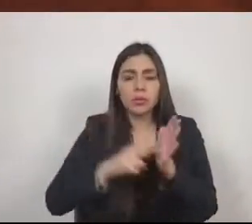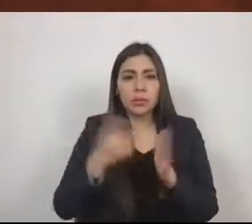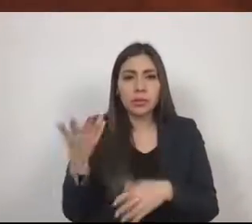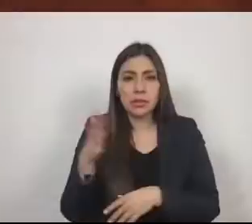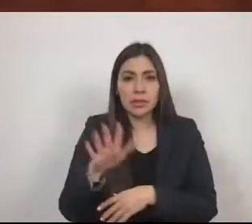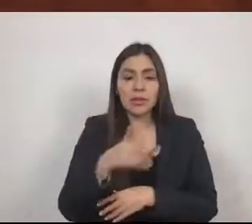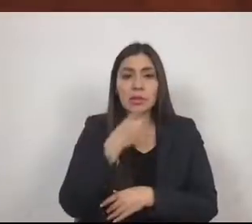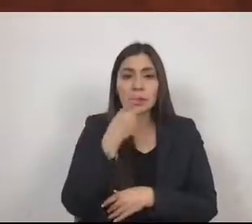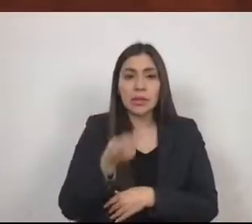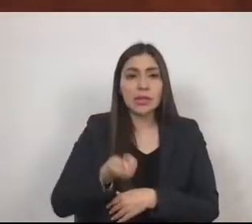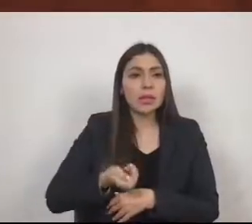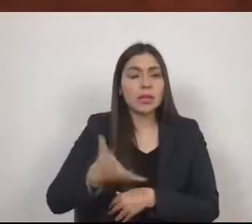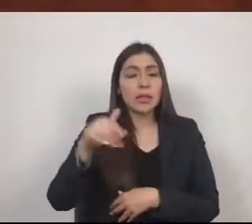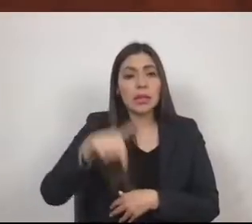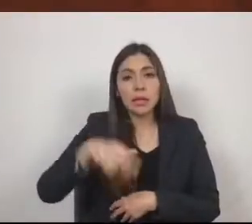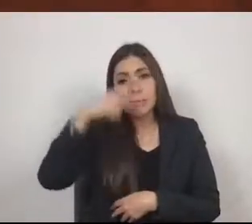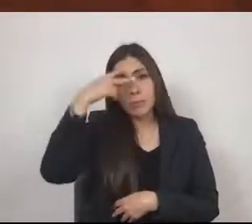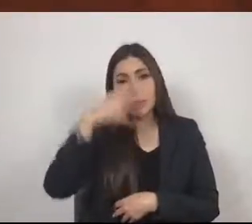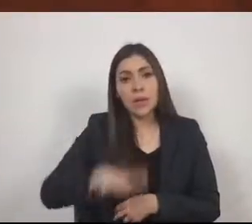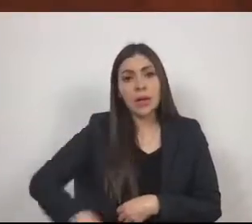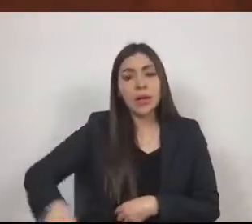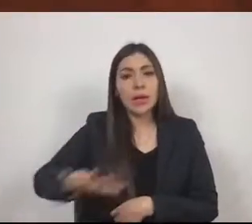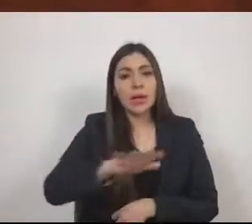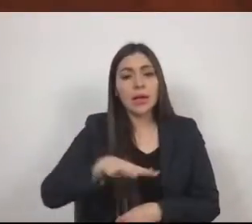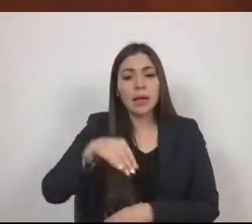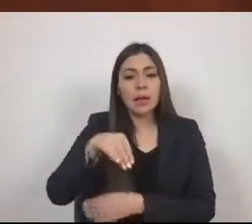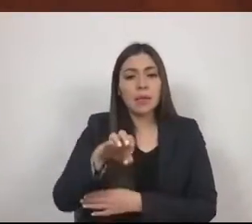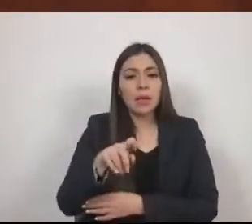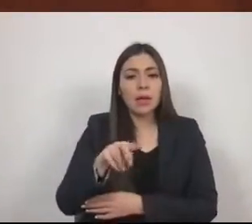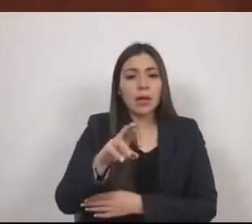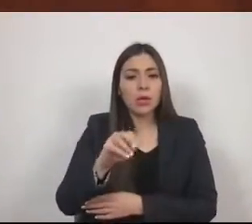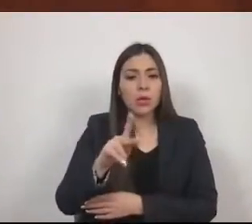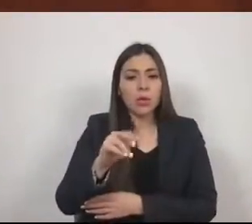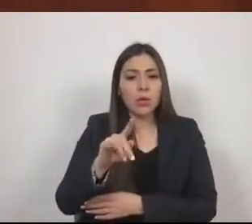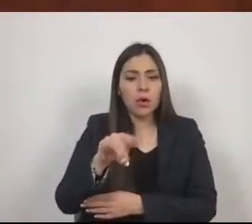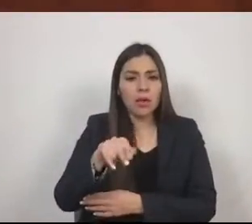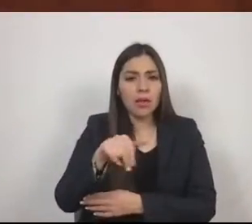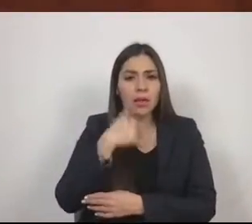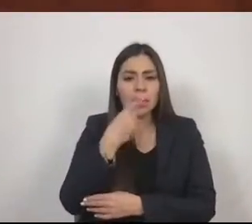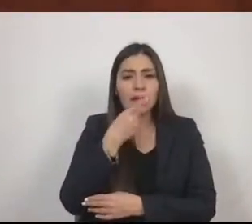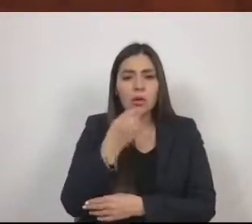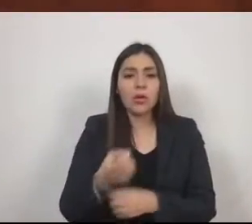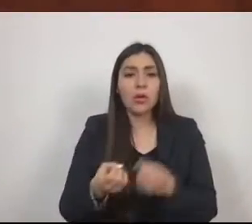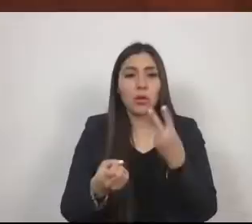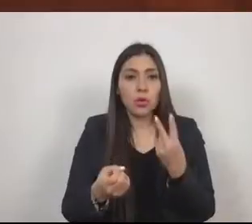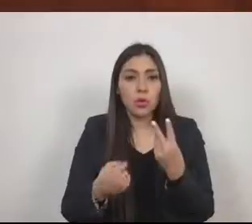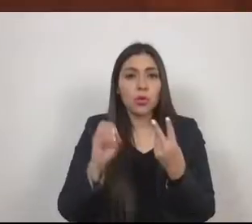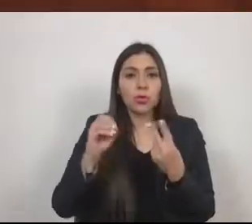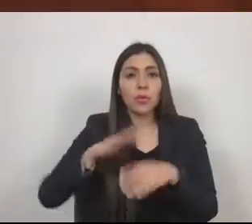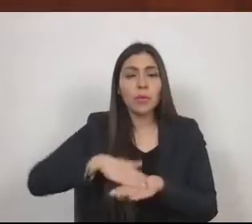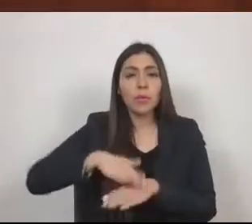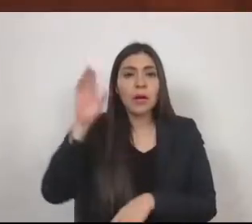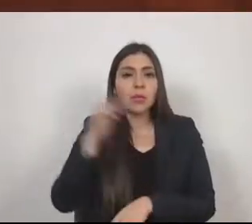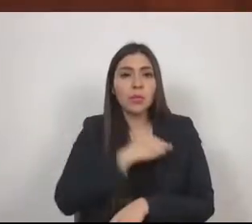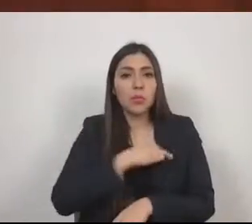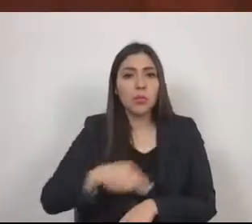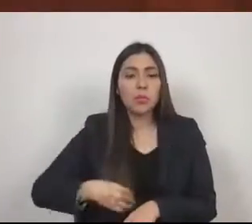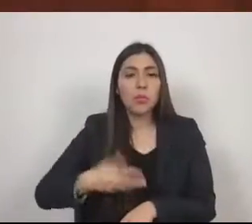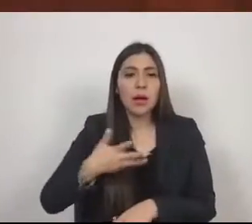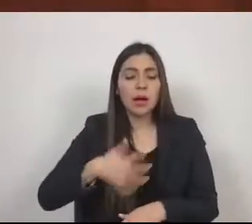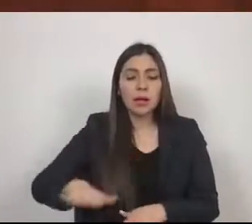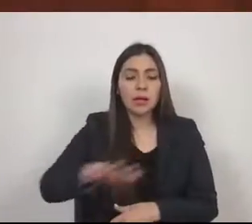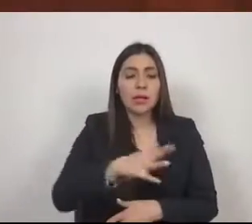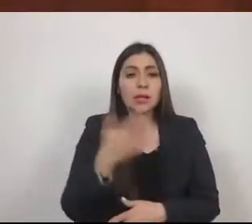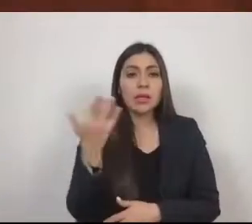metropolitana en México al conjunto de dos o más municipios donde se localiza una ciudad de 50 mil o más